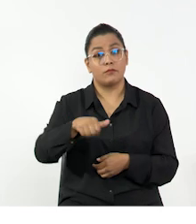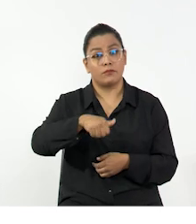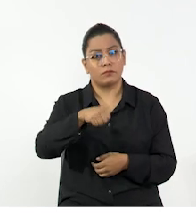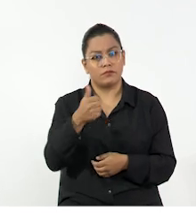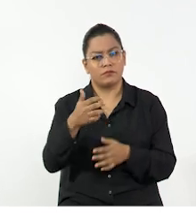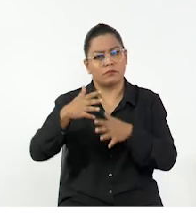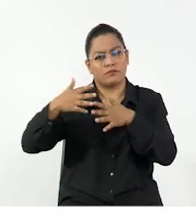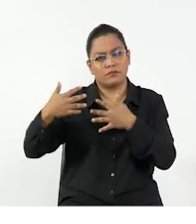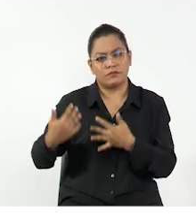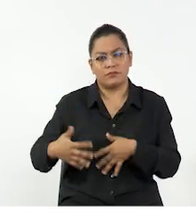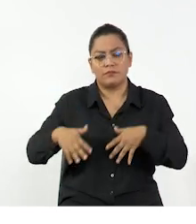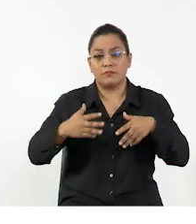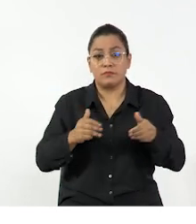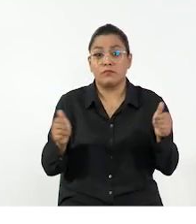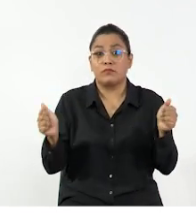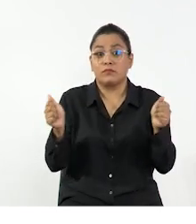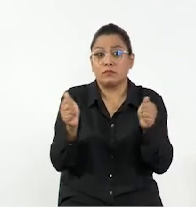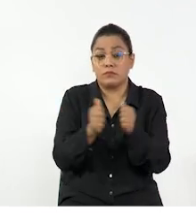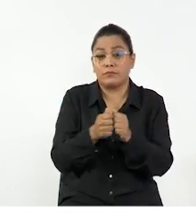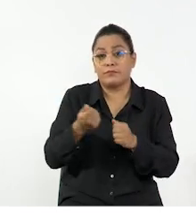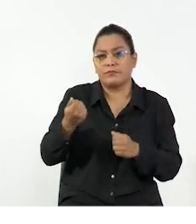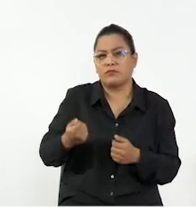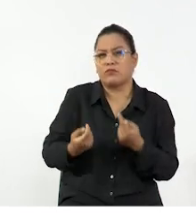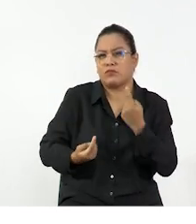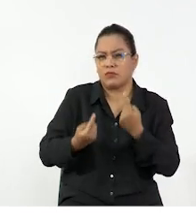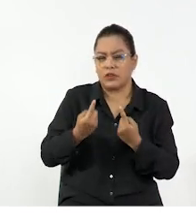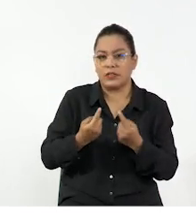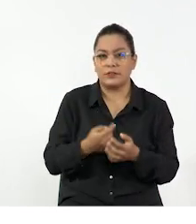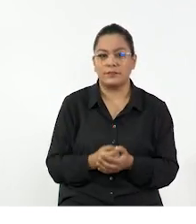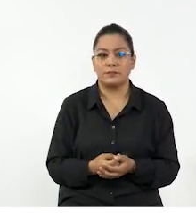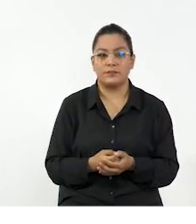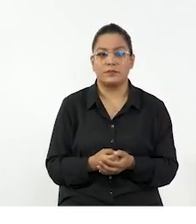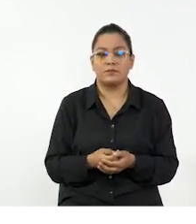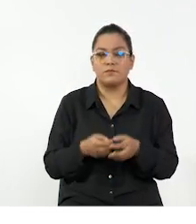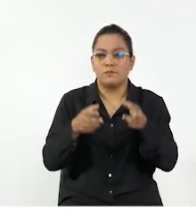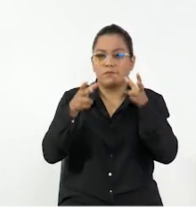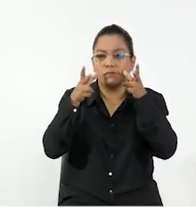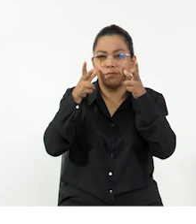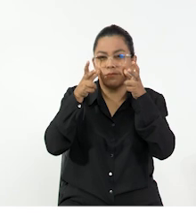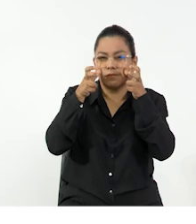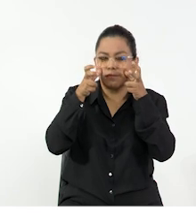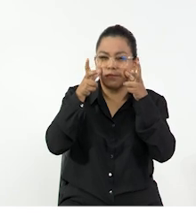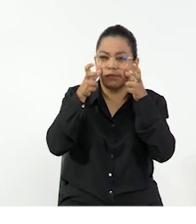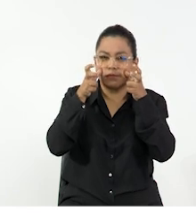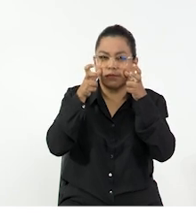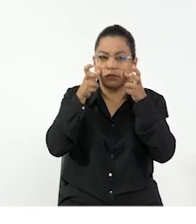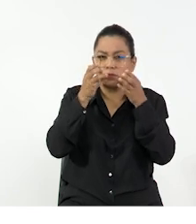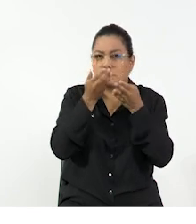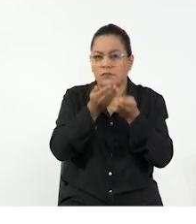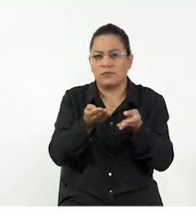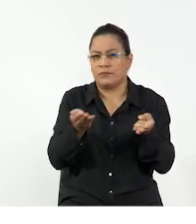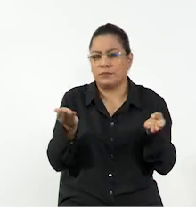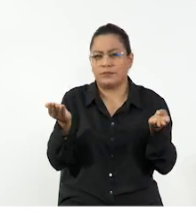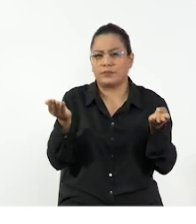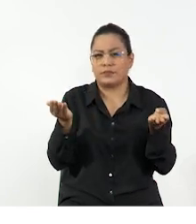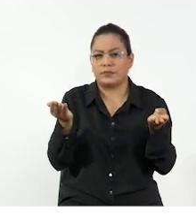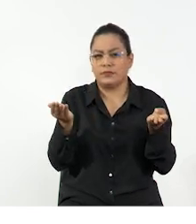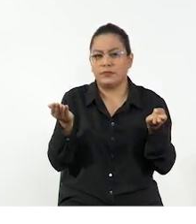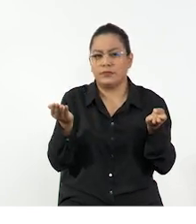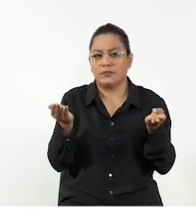Bien, otra actividad que podríamos hacer con nuestros estudiantes es ponerlos a observar